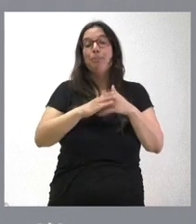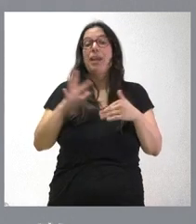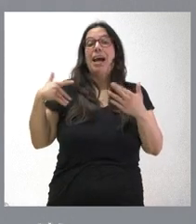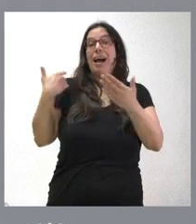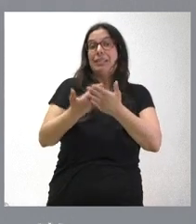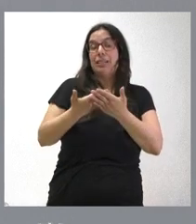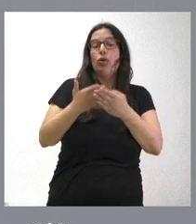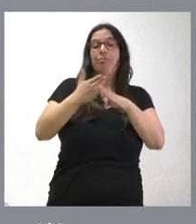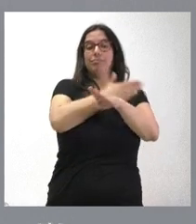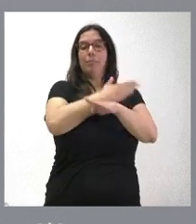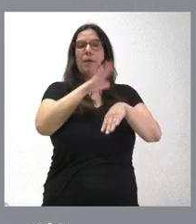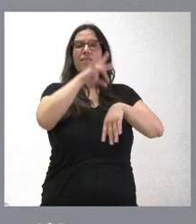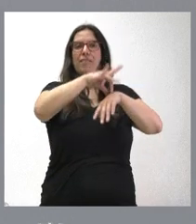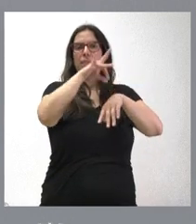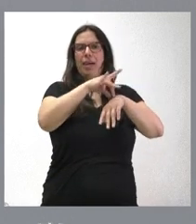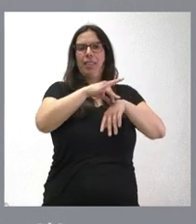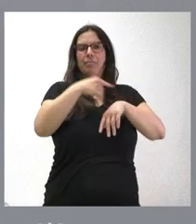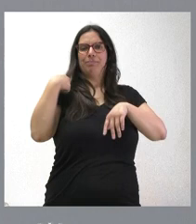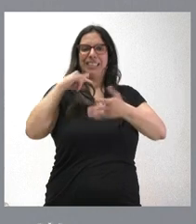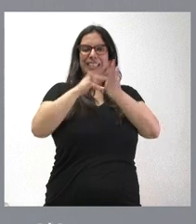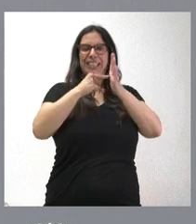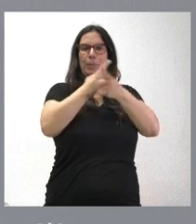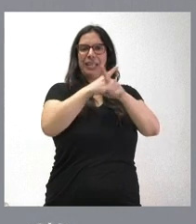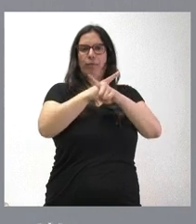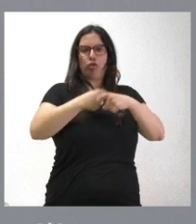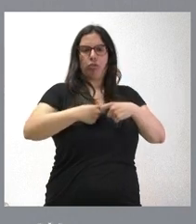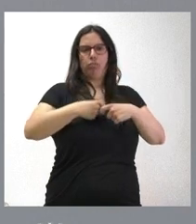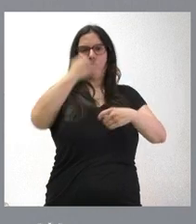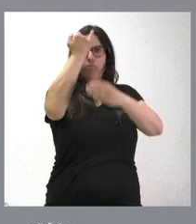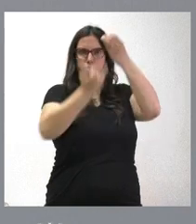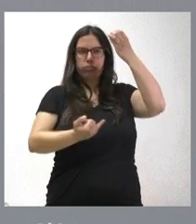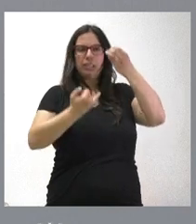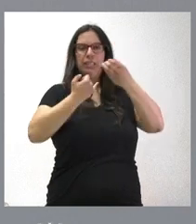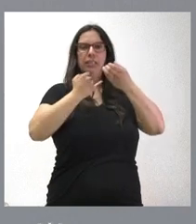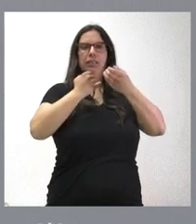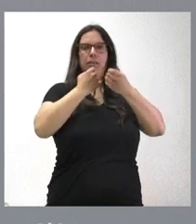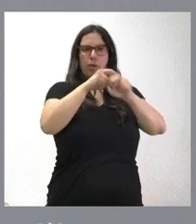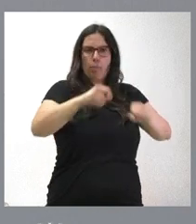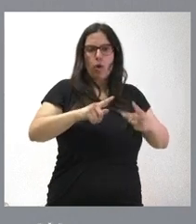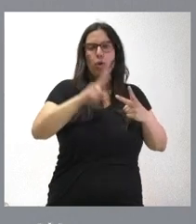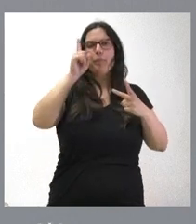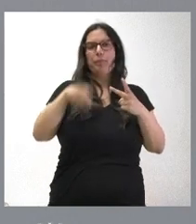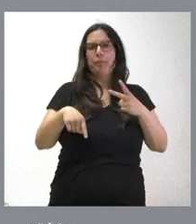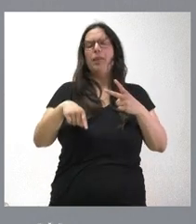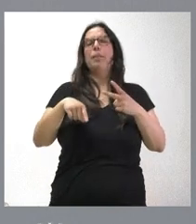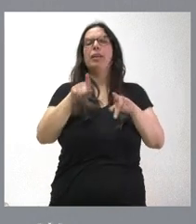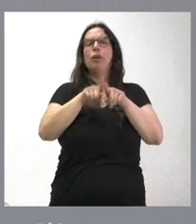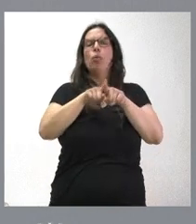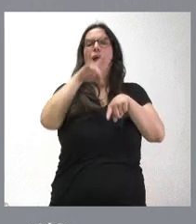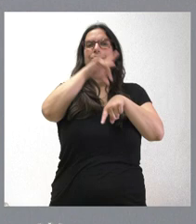enfermedades degenerativas del sistema nervioso central excepto la demencia senil enfermedades degenerativas del sistema nervioso periférico enfermedades